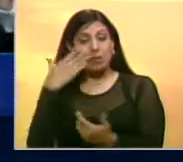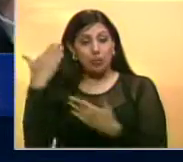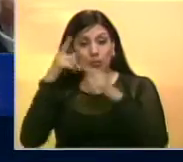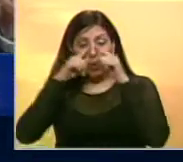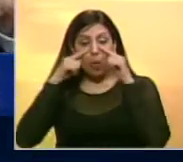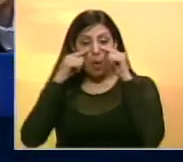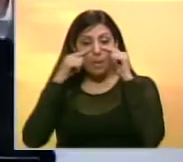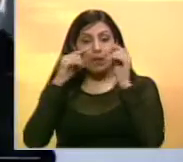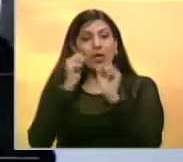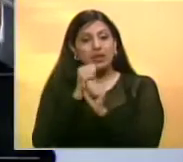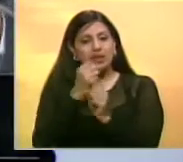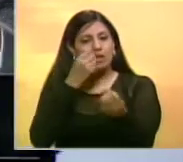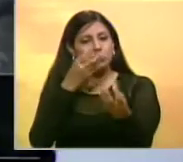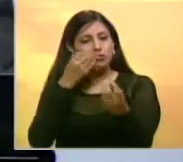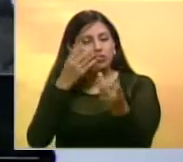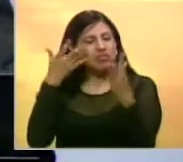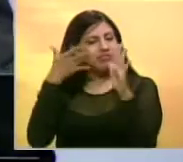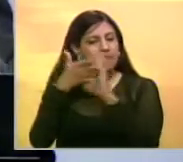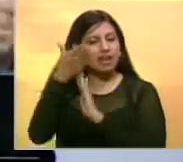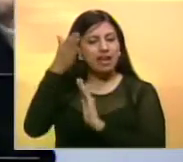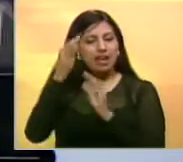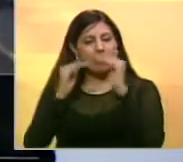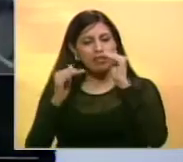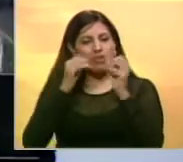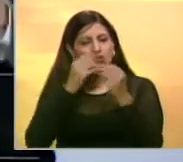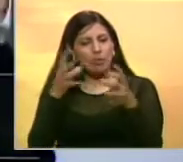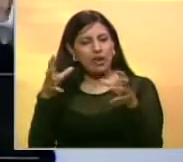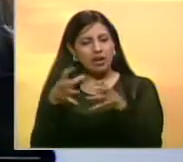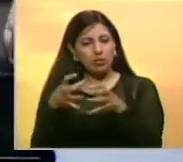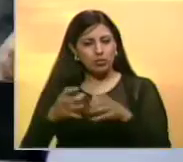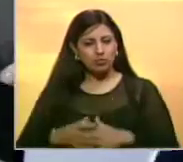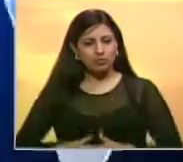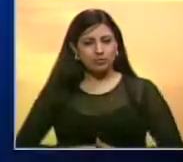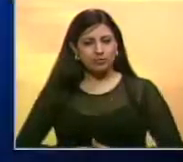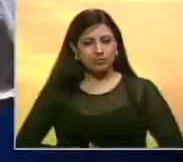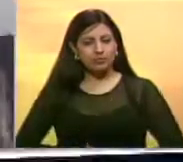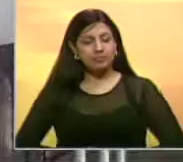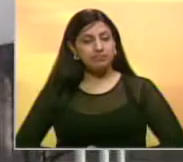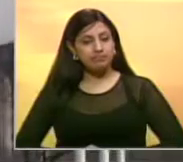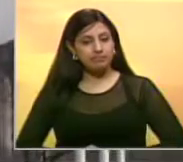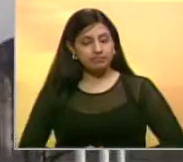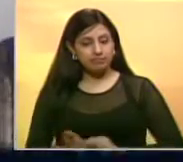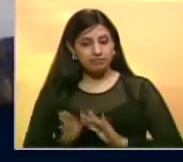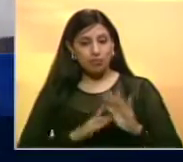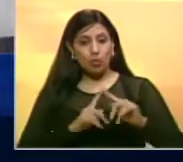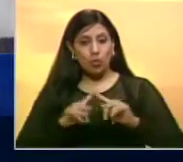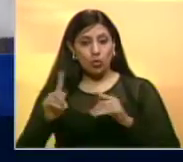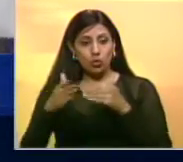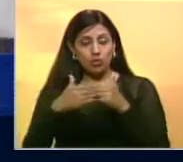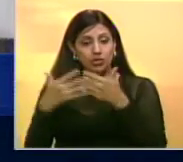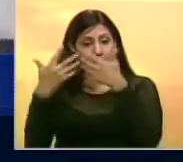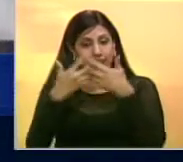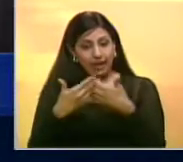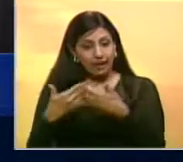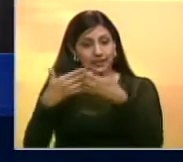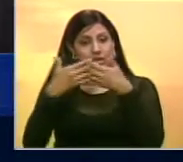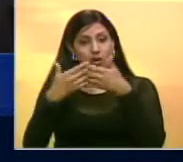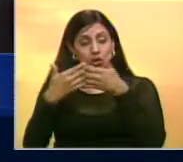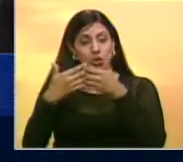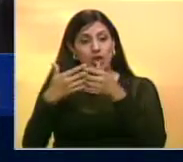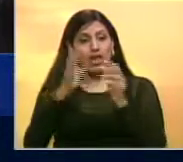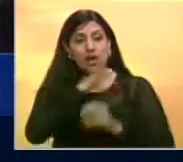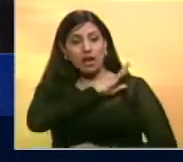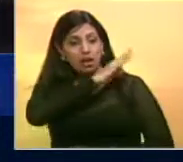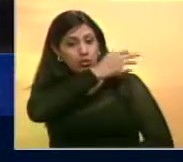colombiano emita declaraciones sobre el balance de esa reunión Y cerramos en Estados Unidos donde